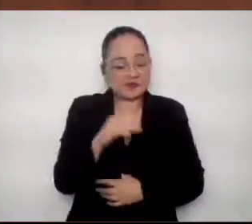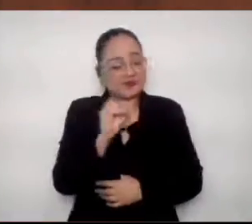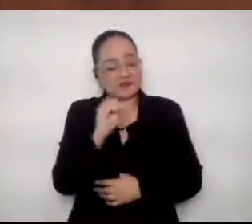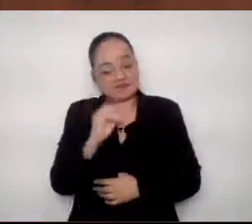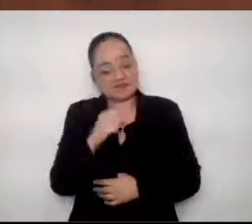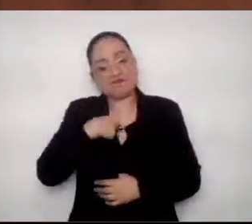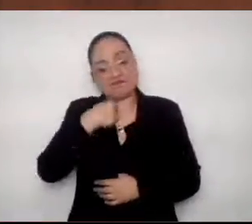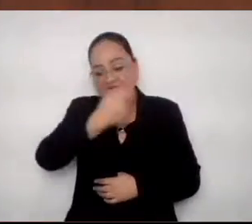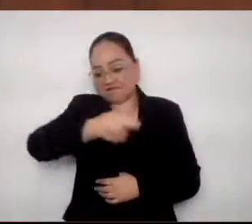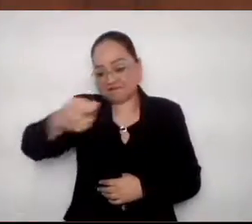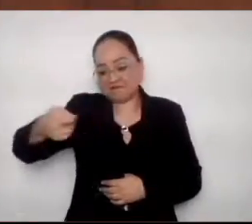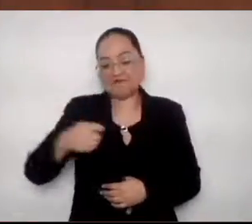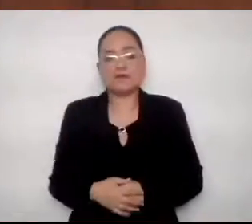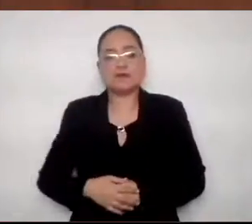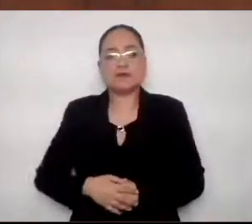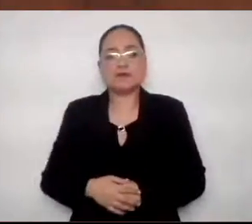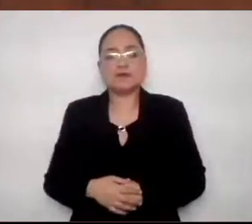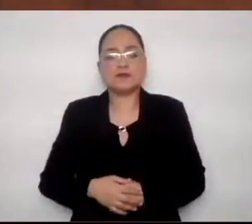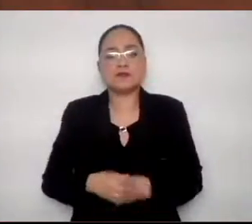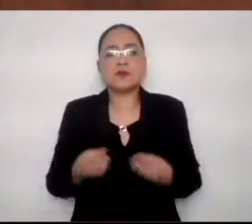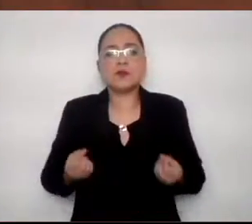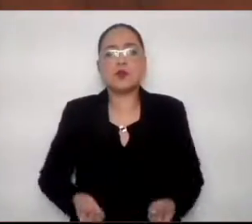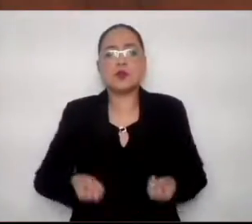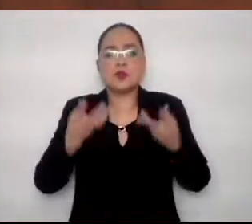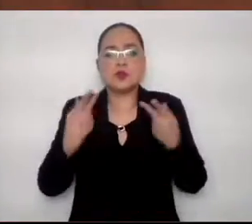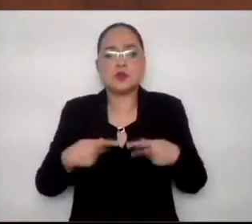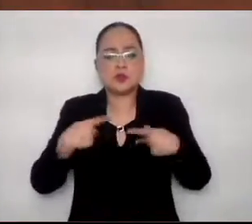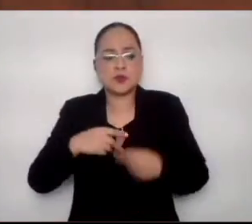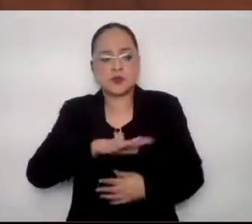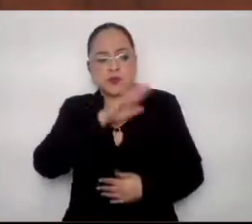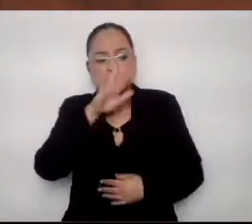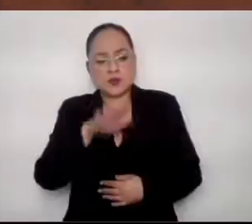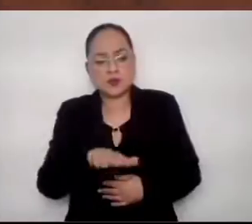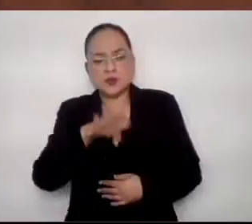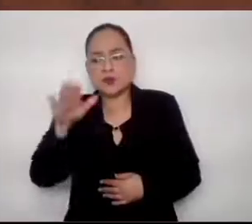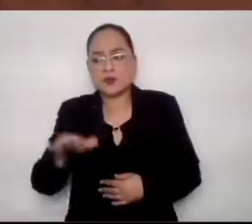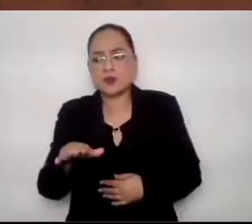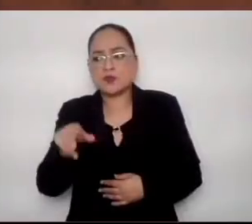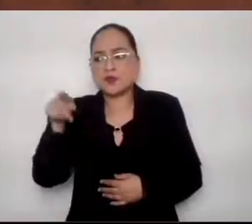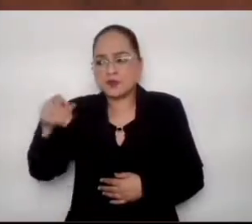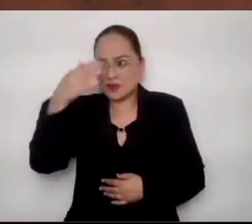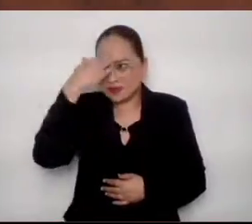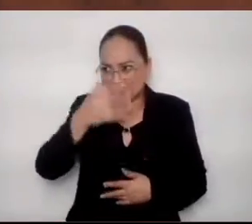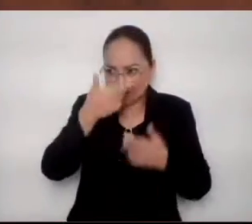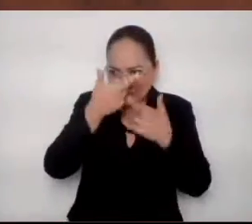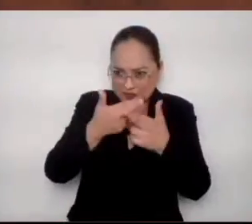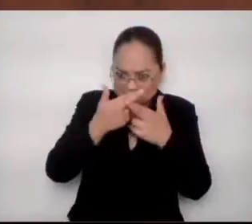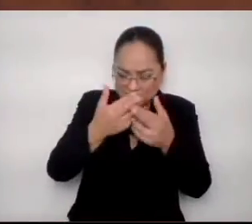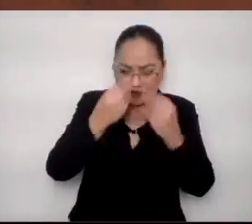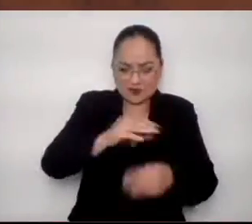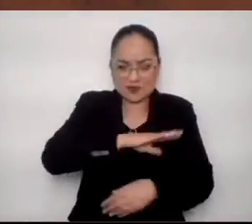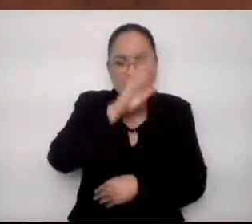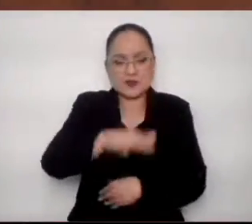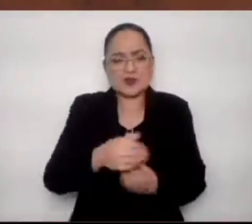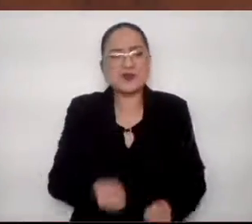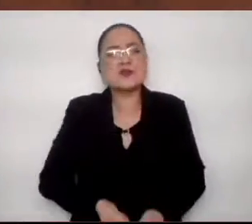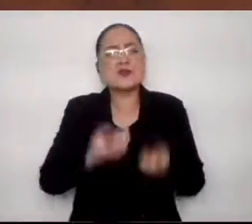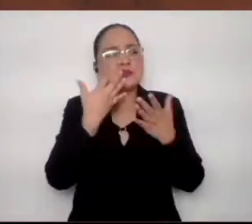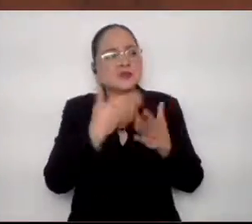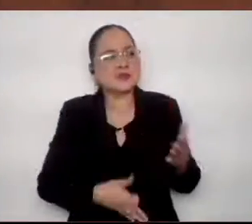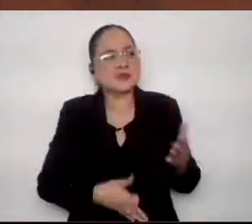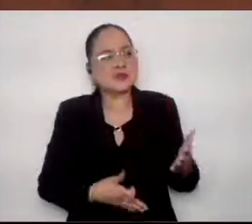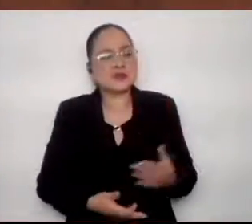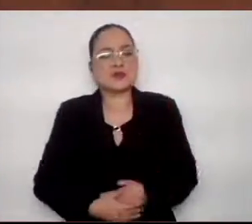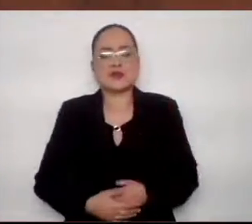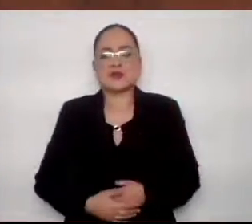¿Cuántas muertes tomarán hasta que él sepa que demasiada gente ha muerto ya? La respuesta, mi amigo, está en el